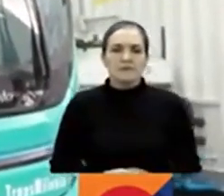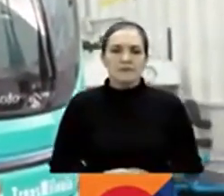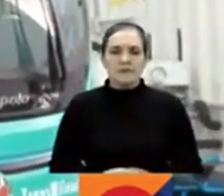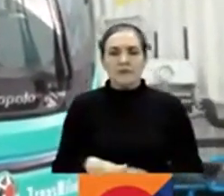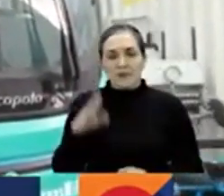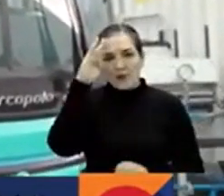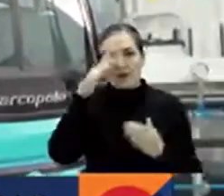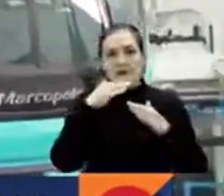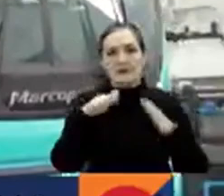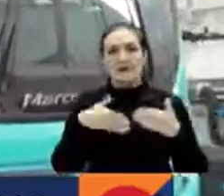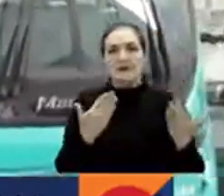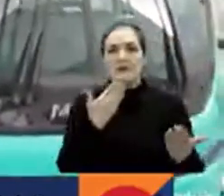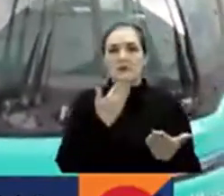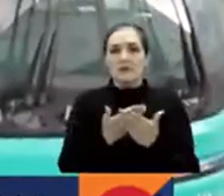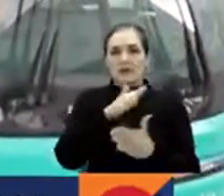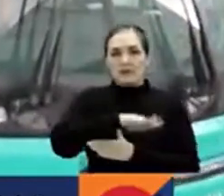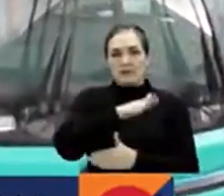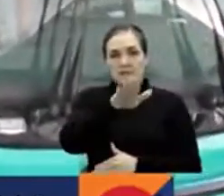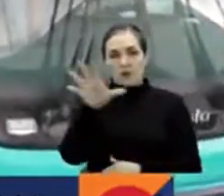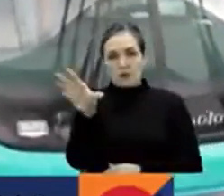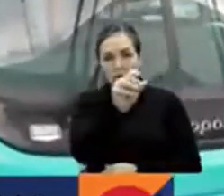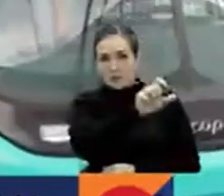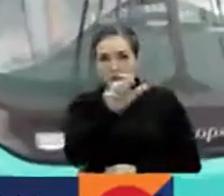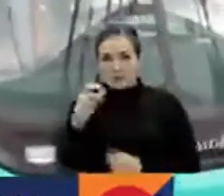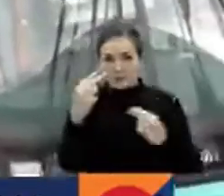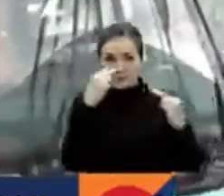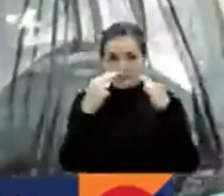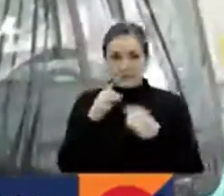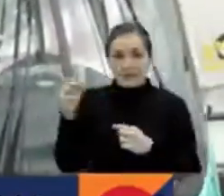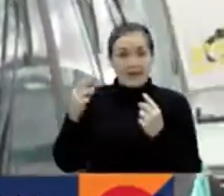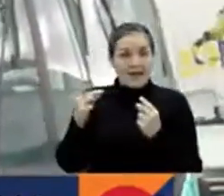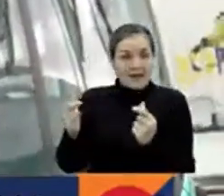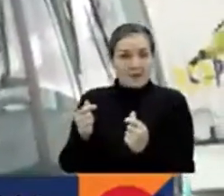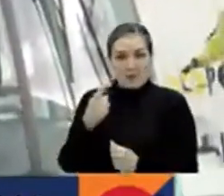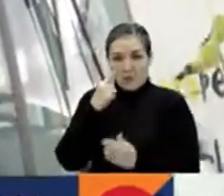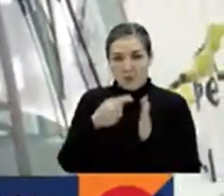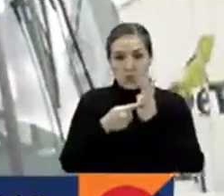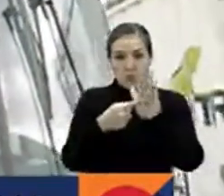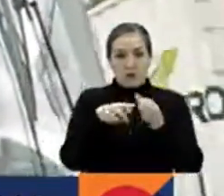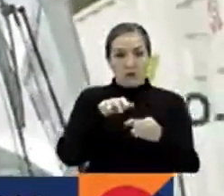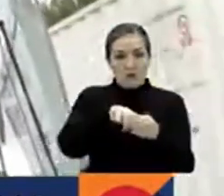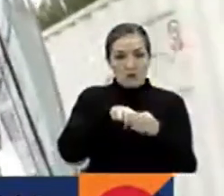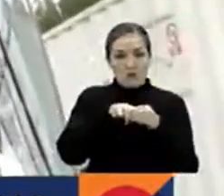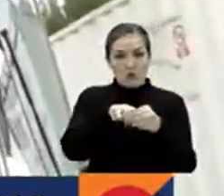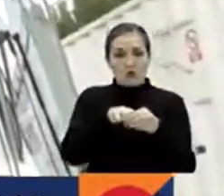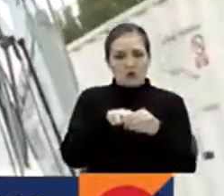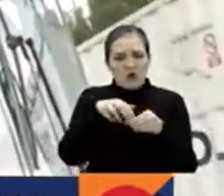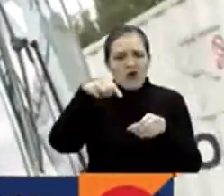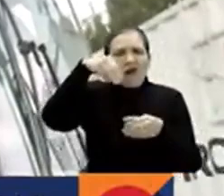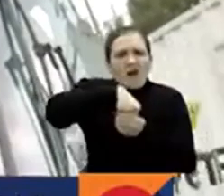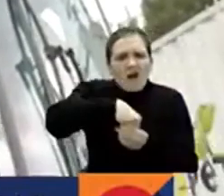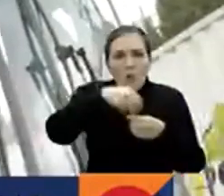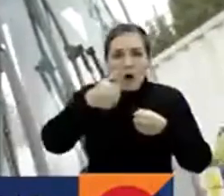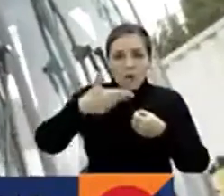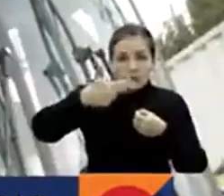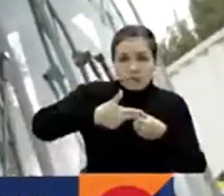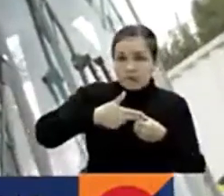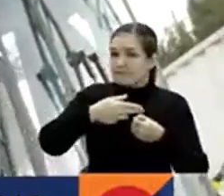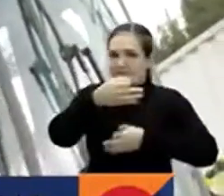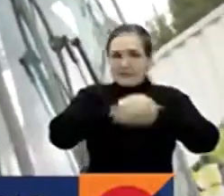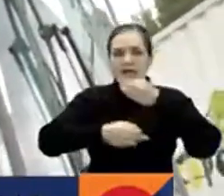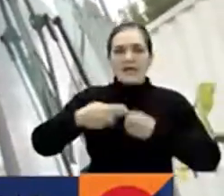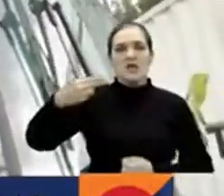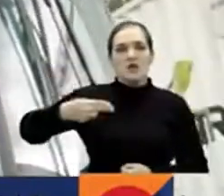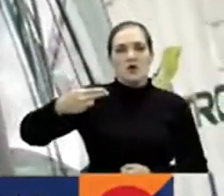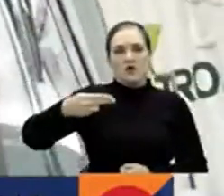Hola, ¿qué tal? Buenas tardes para usted, para todos los televidentes. Mire, voy a mostrarles rápidamente, este es el primer bus con tecnología de hidrógeno verde. Último modelo,